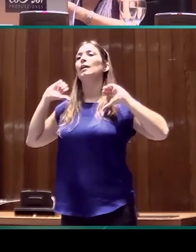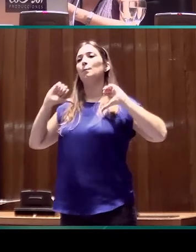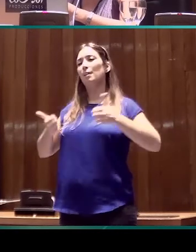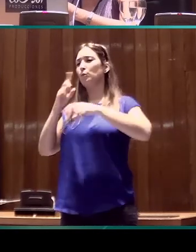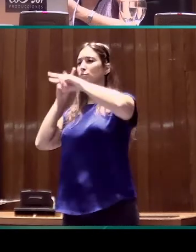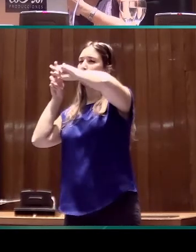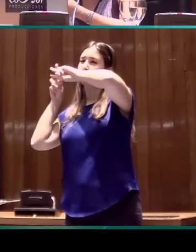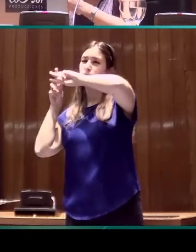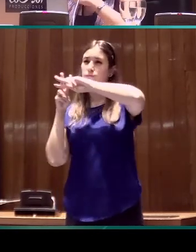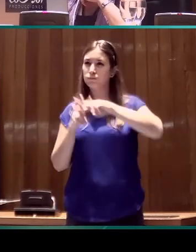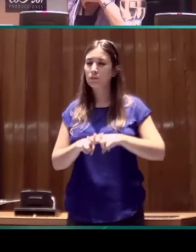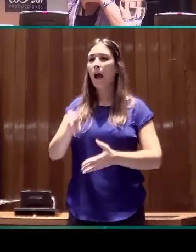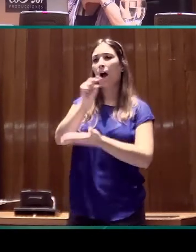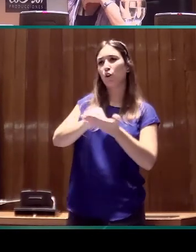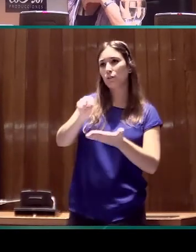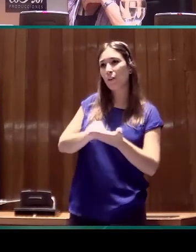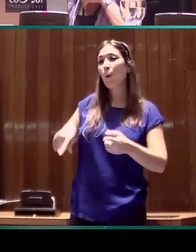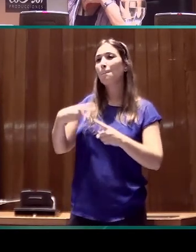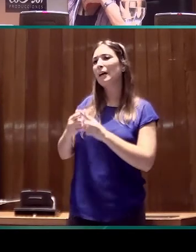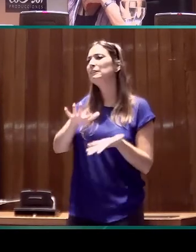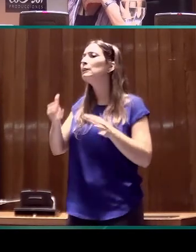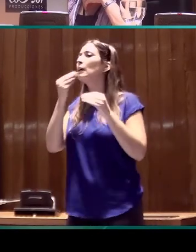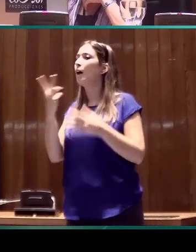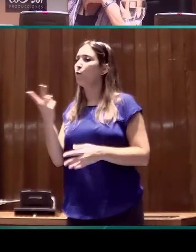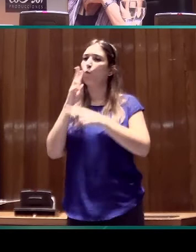revisión, tanto de la anotación como de la transcripción.